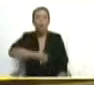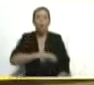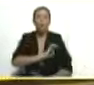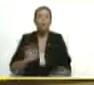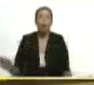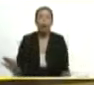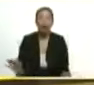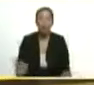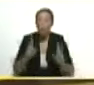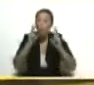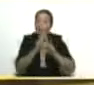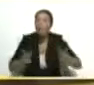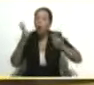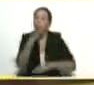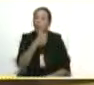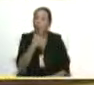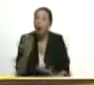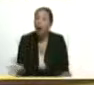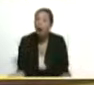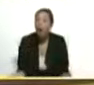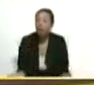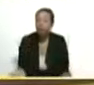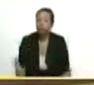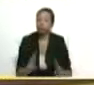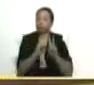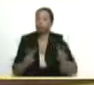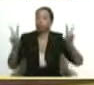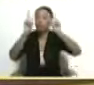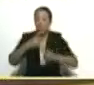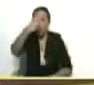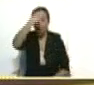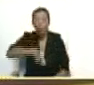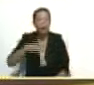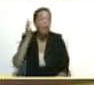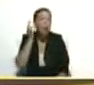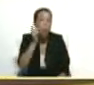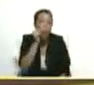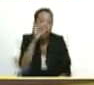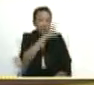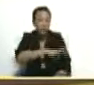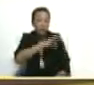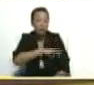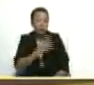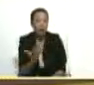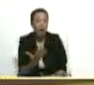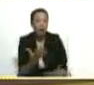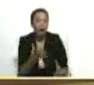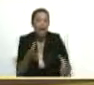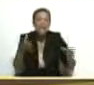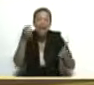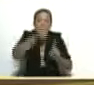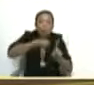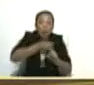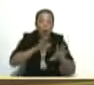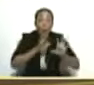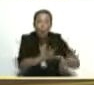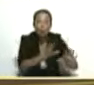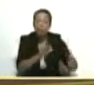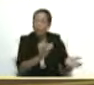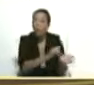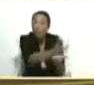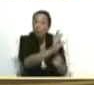como antivalor del hombre y de la mujer, de la sociedad, contra